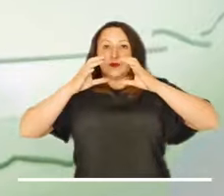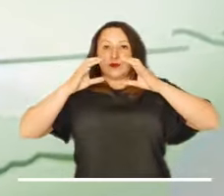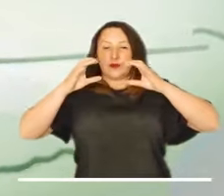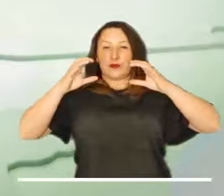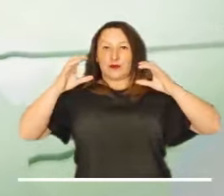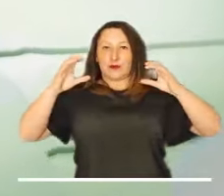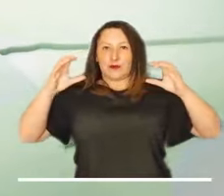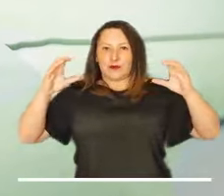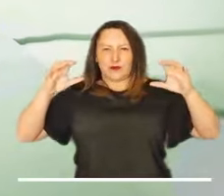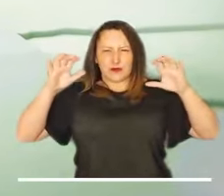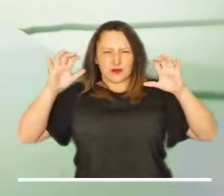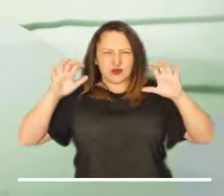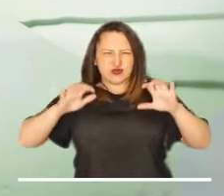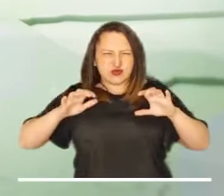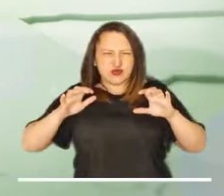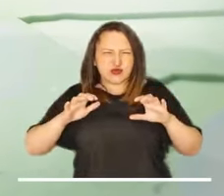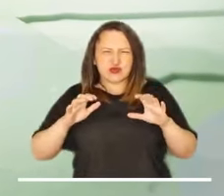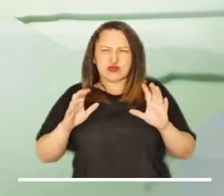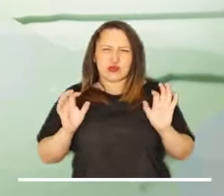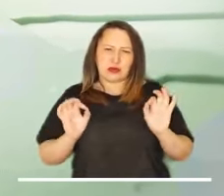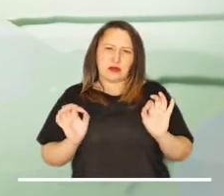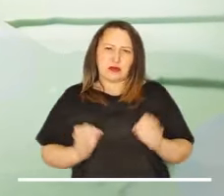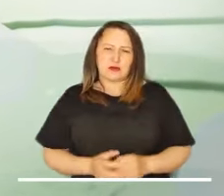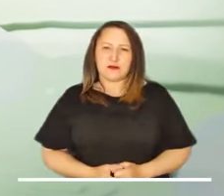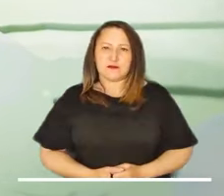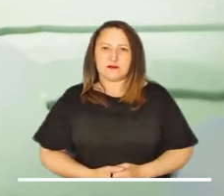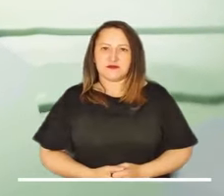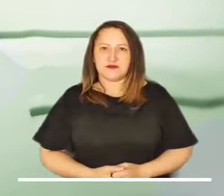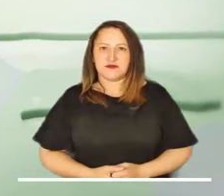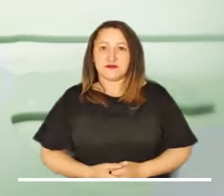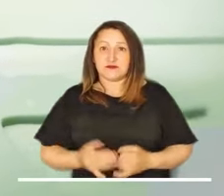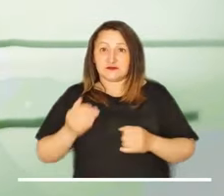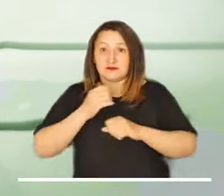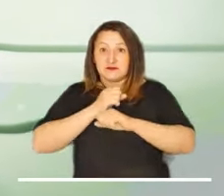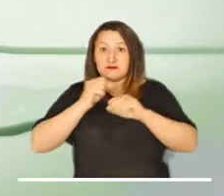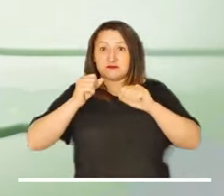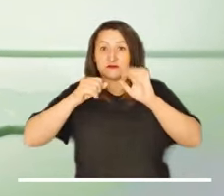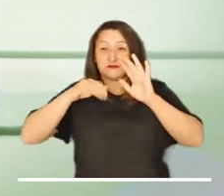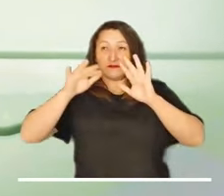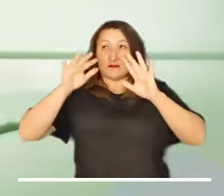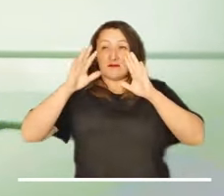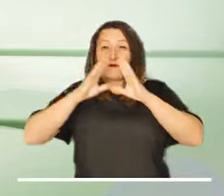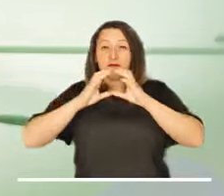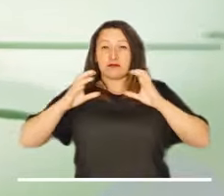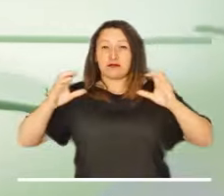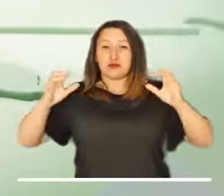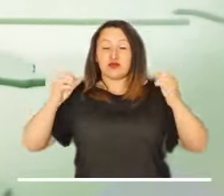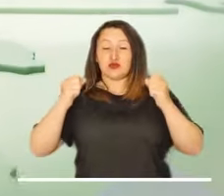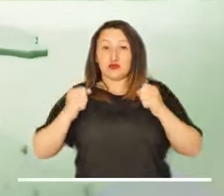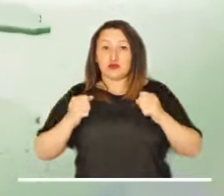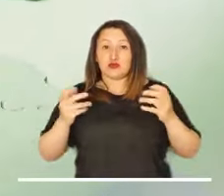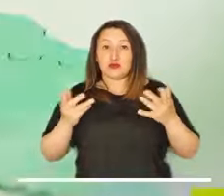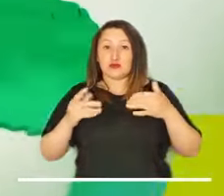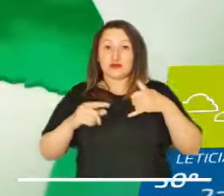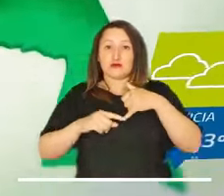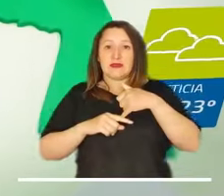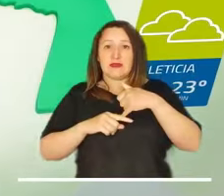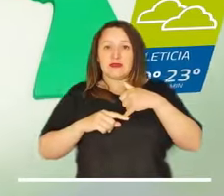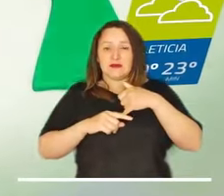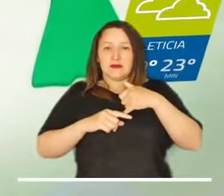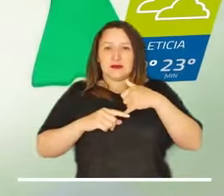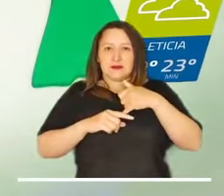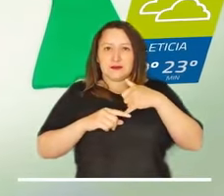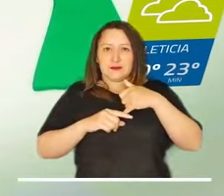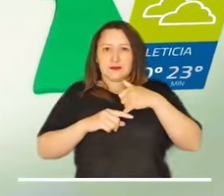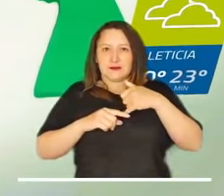parcialmente cubierto que sin embargo no provocará aguaceros sobre la región. Una mañana fuertemente encapotada